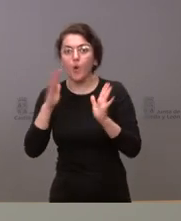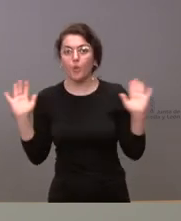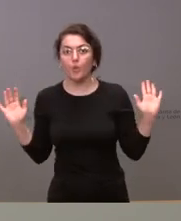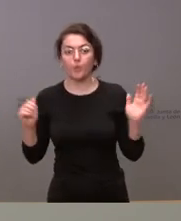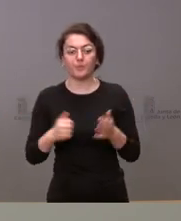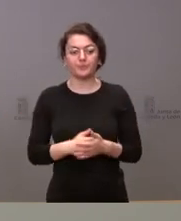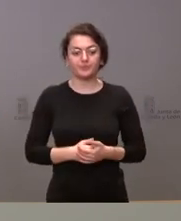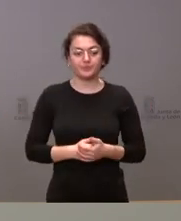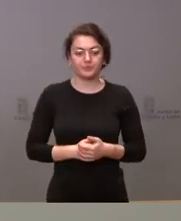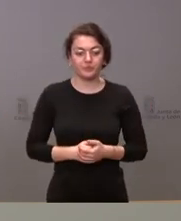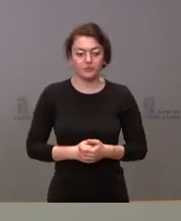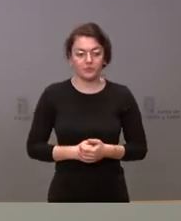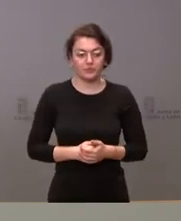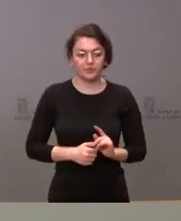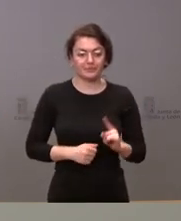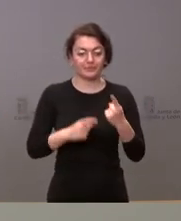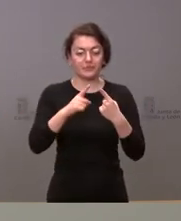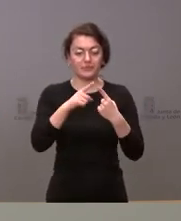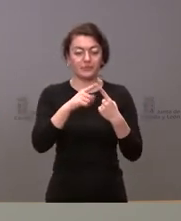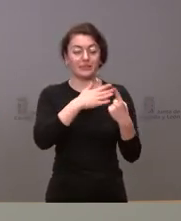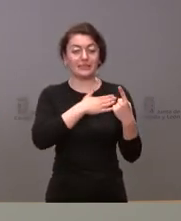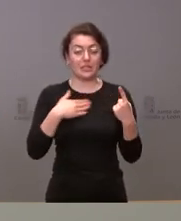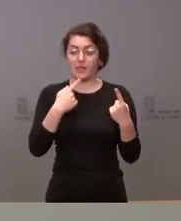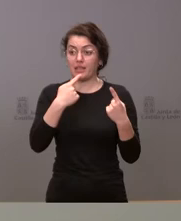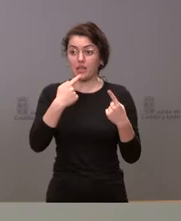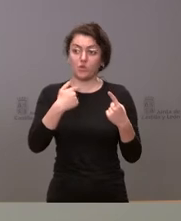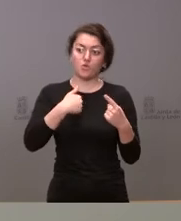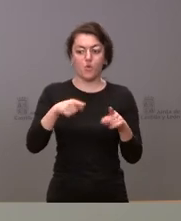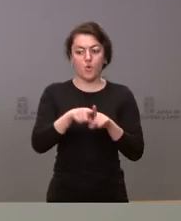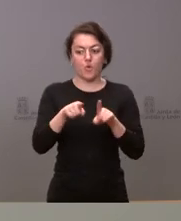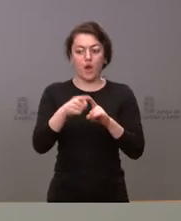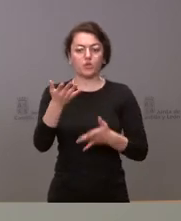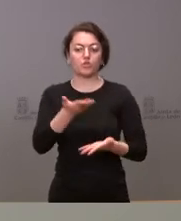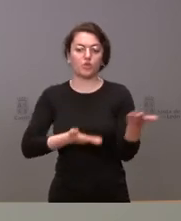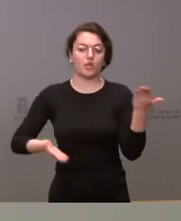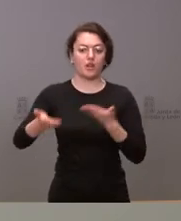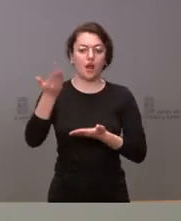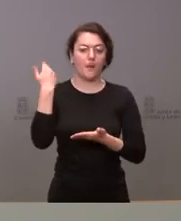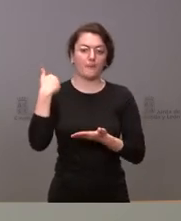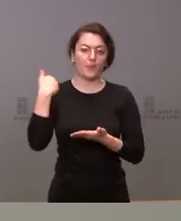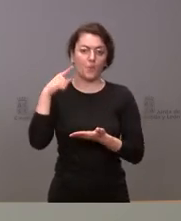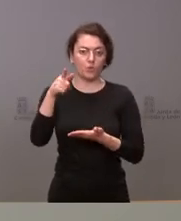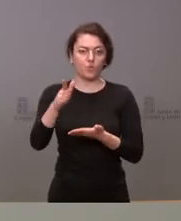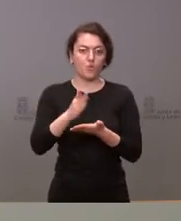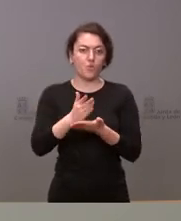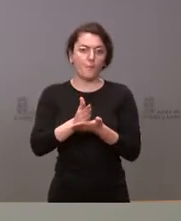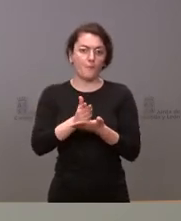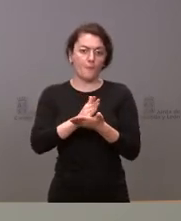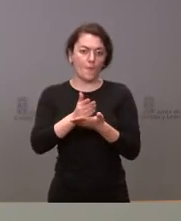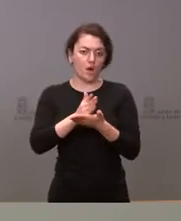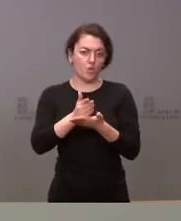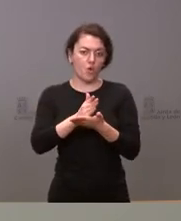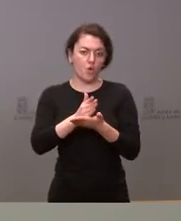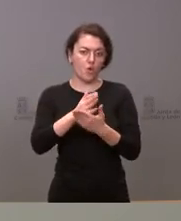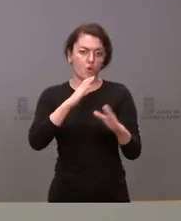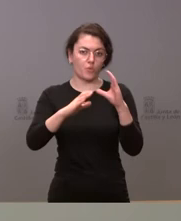Bueno, en primer lugar quería mostrar mi solidaridad con su medio de comunicación y el fallecimiento de la periodista